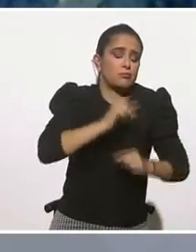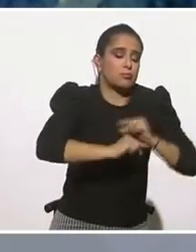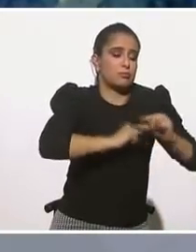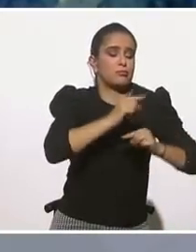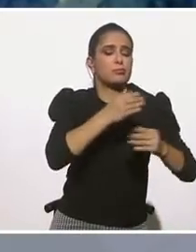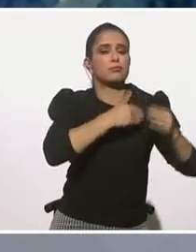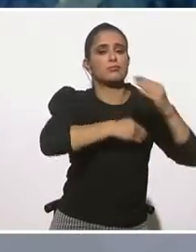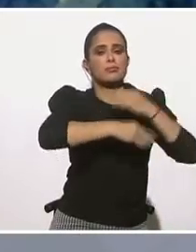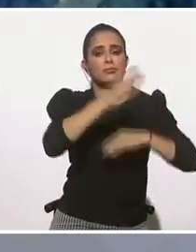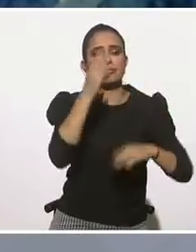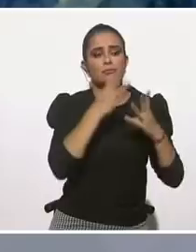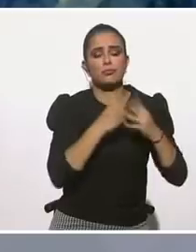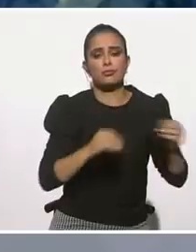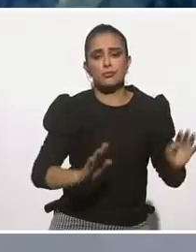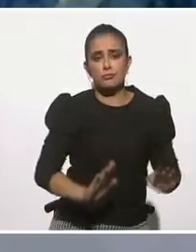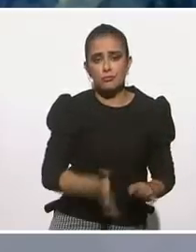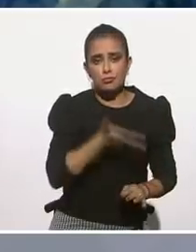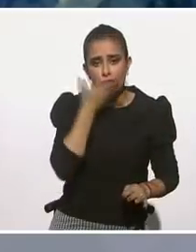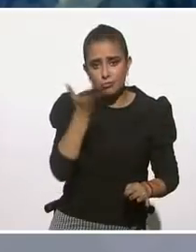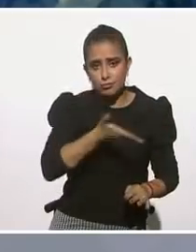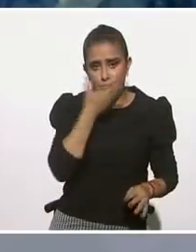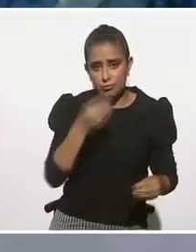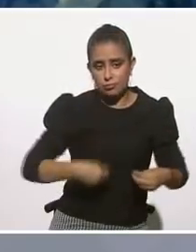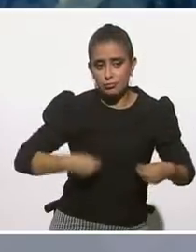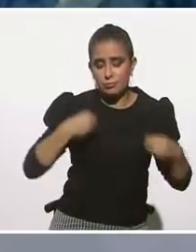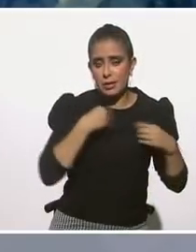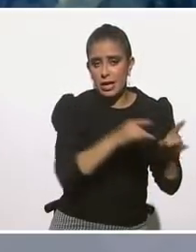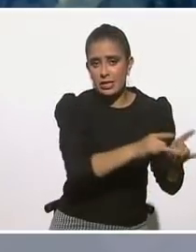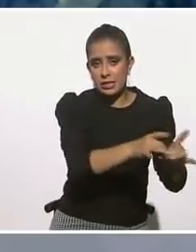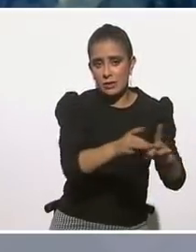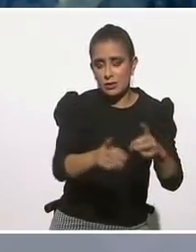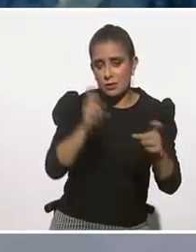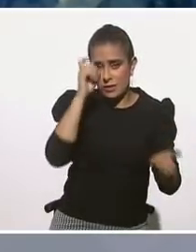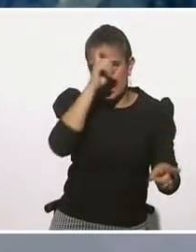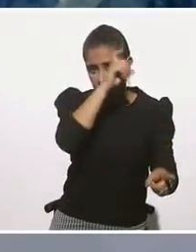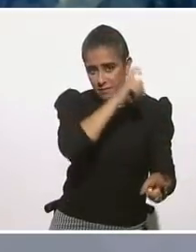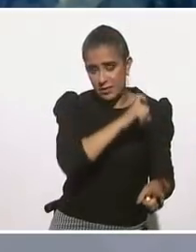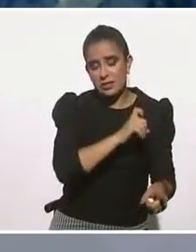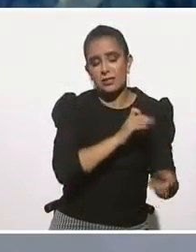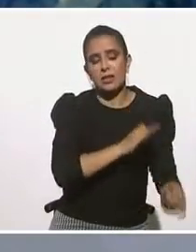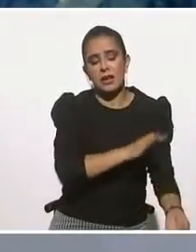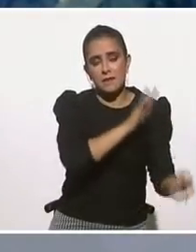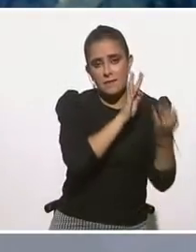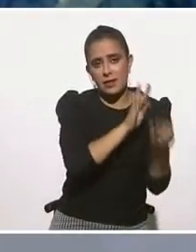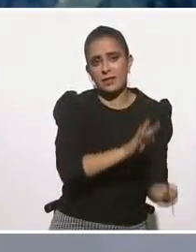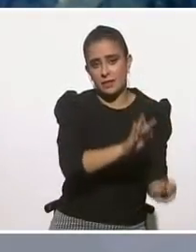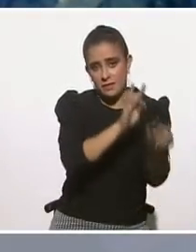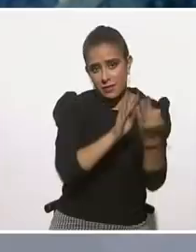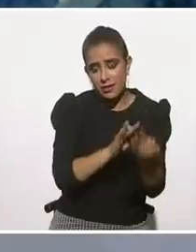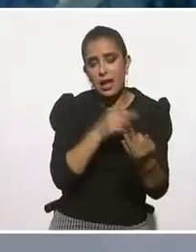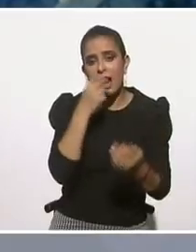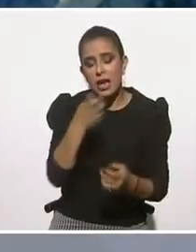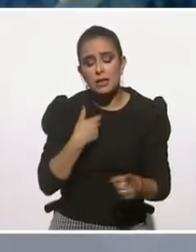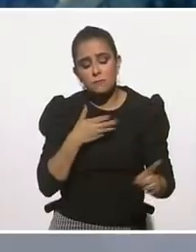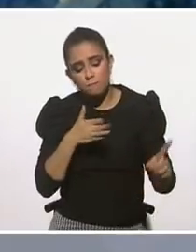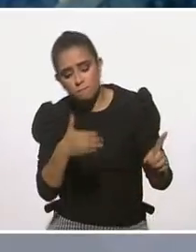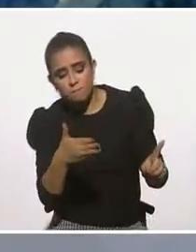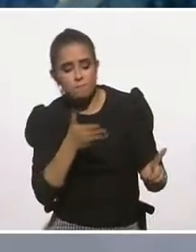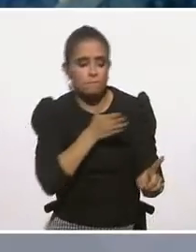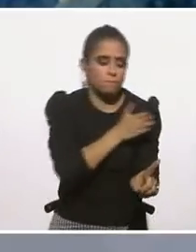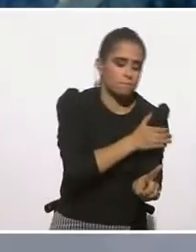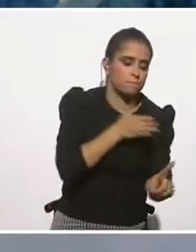Entonces, la adaptación vista como un pensamiento flexible que me permite buscar otras opciones para mirar esta